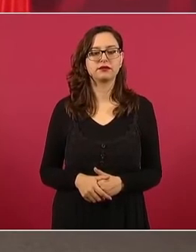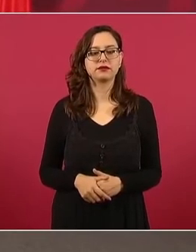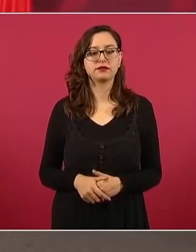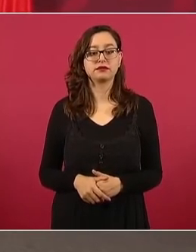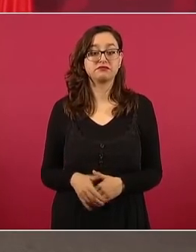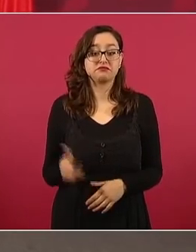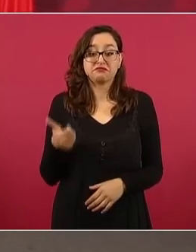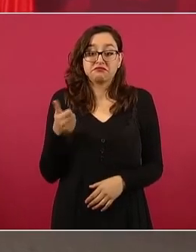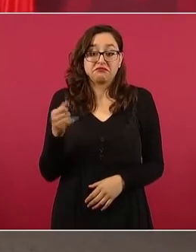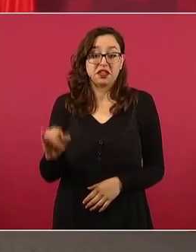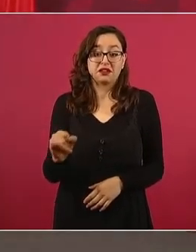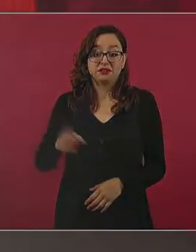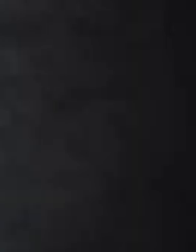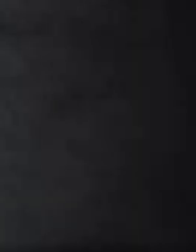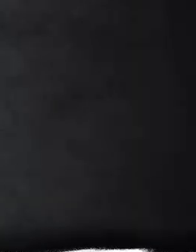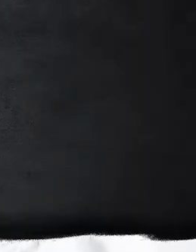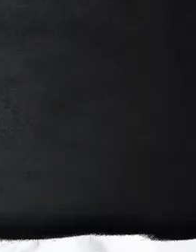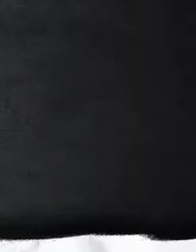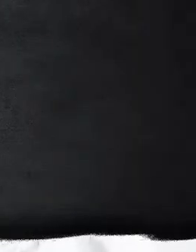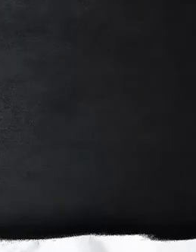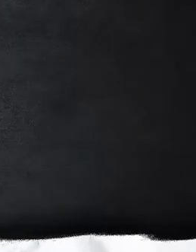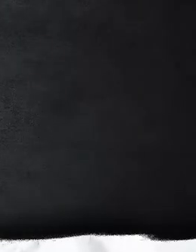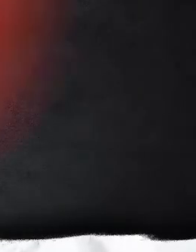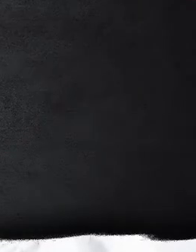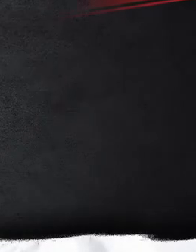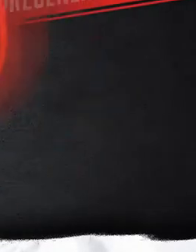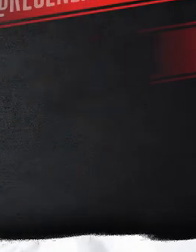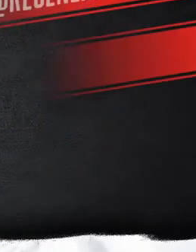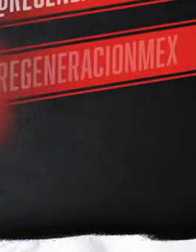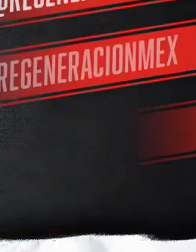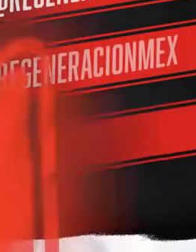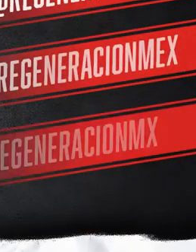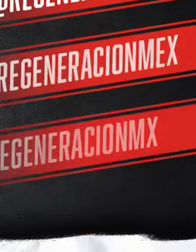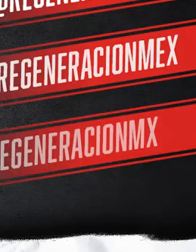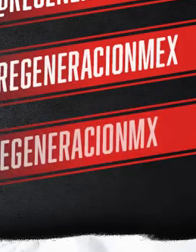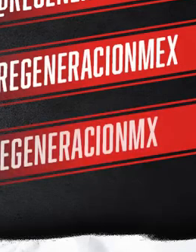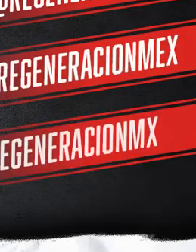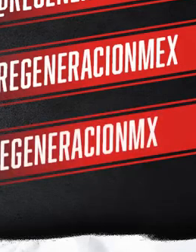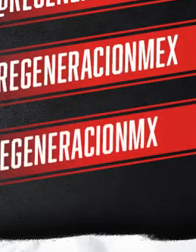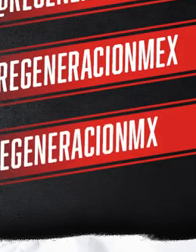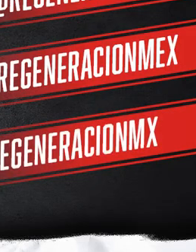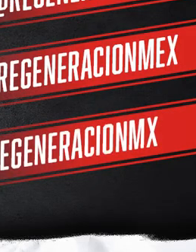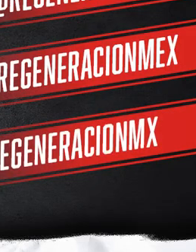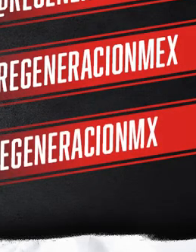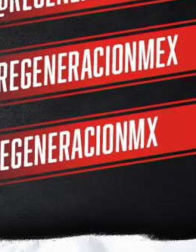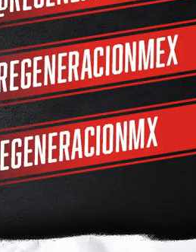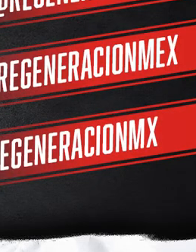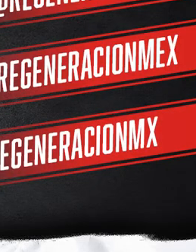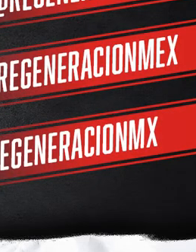Pero bueno… no no Gracias.